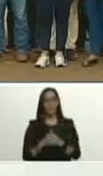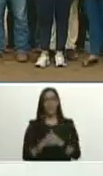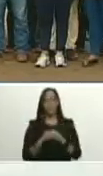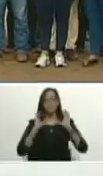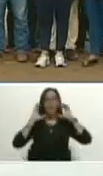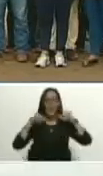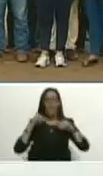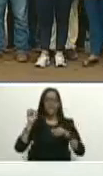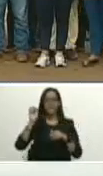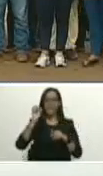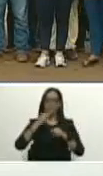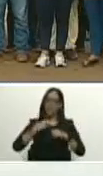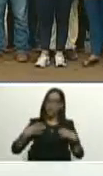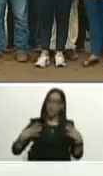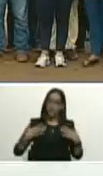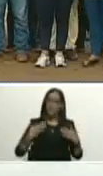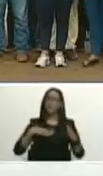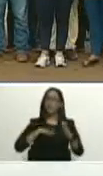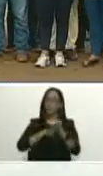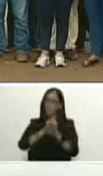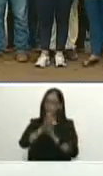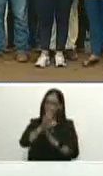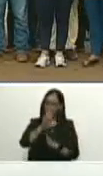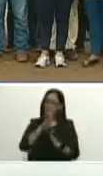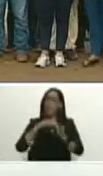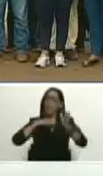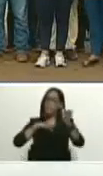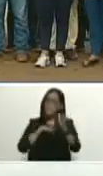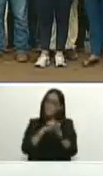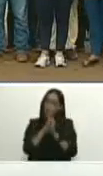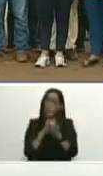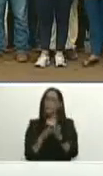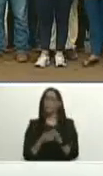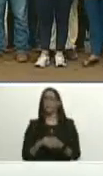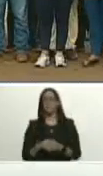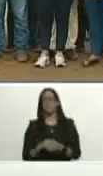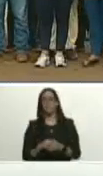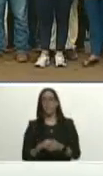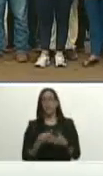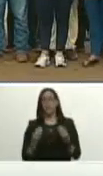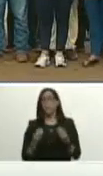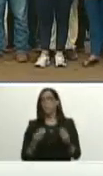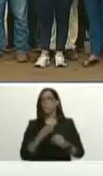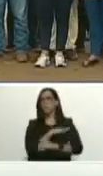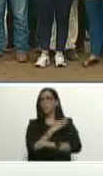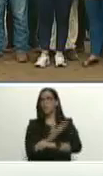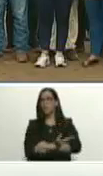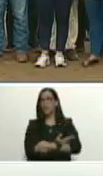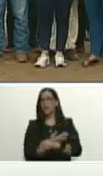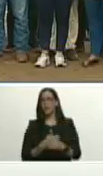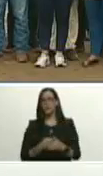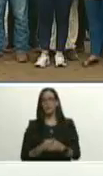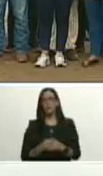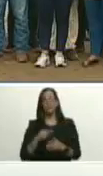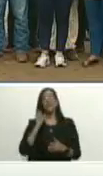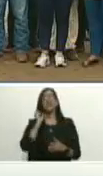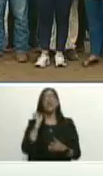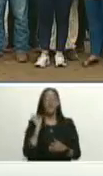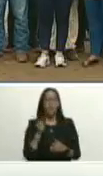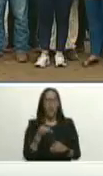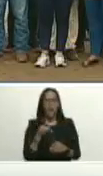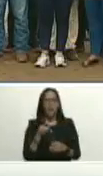arroz lo que vamos es para arriba lo que vamos es para adelante con mucha fuerza y Guarico es un